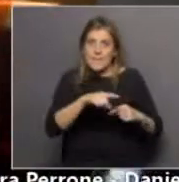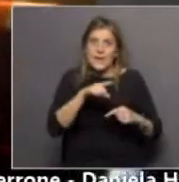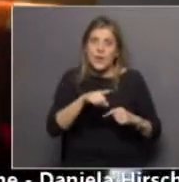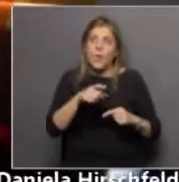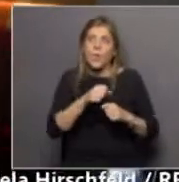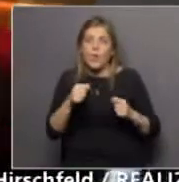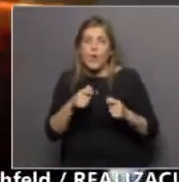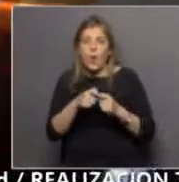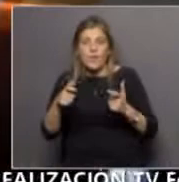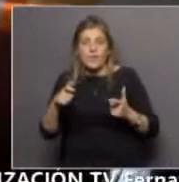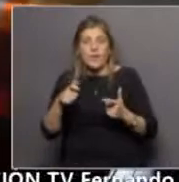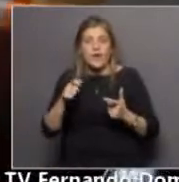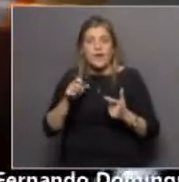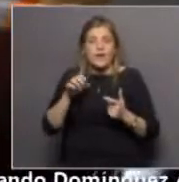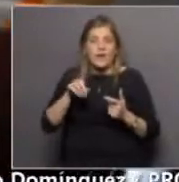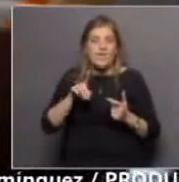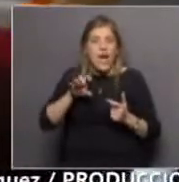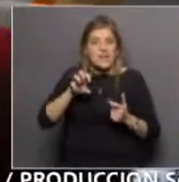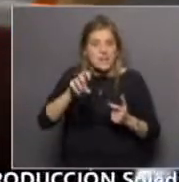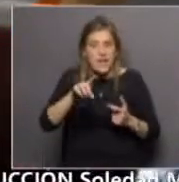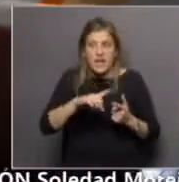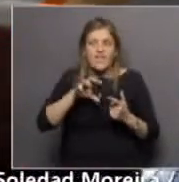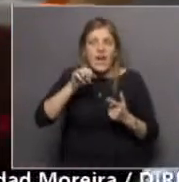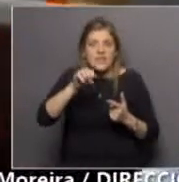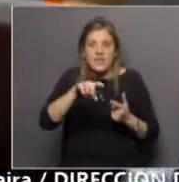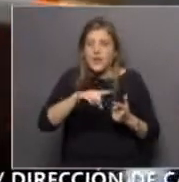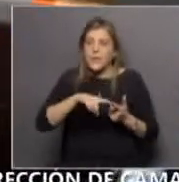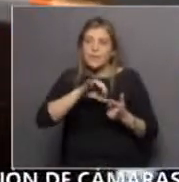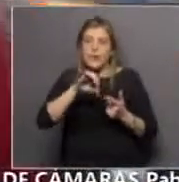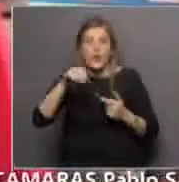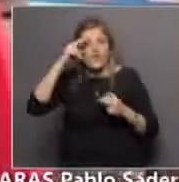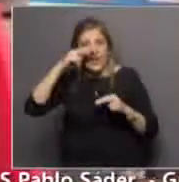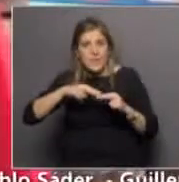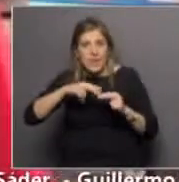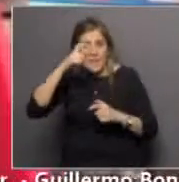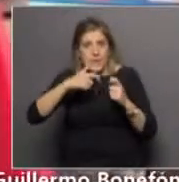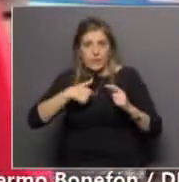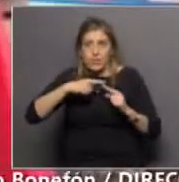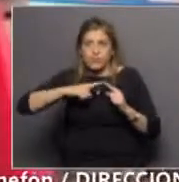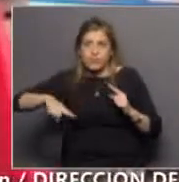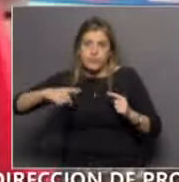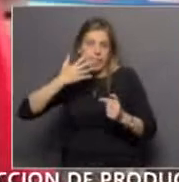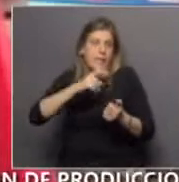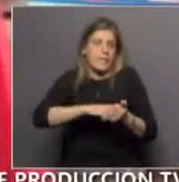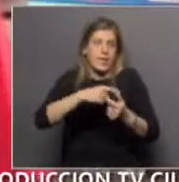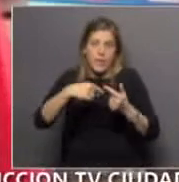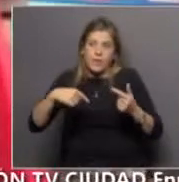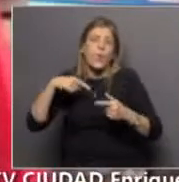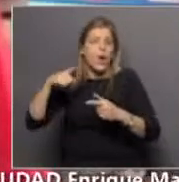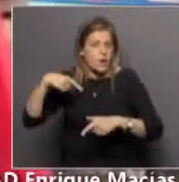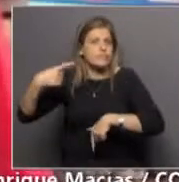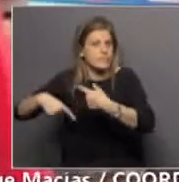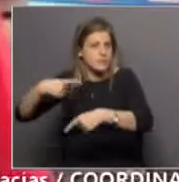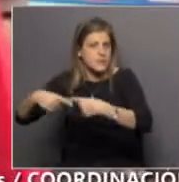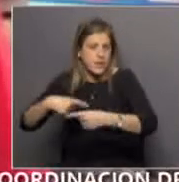bacterianas las descompensaciones de enfermedades crónicas las vamos a seguir presenciando